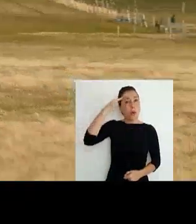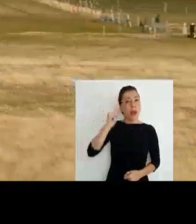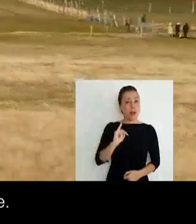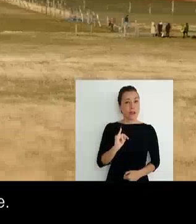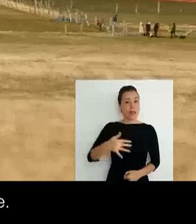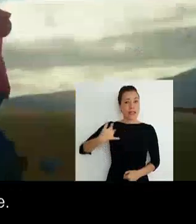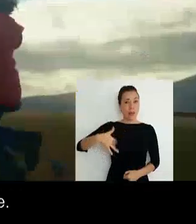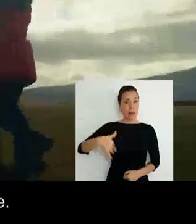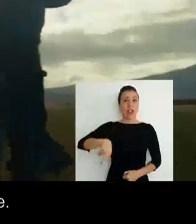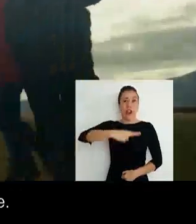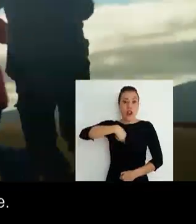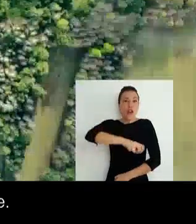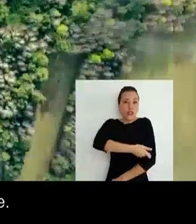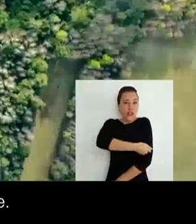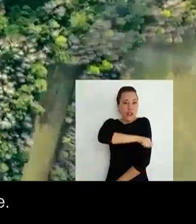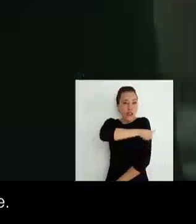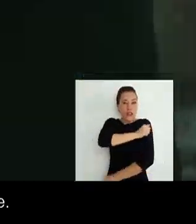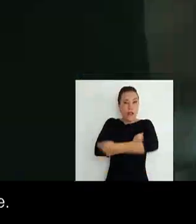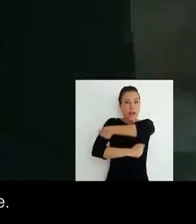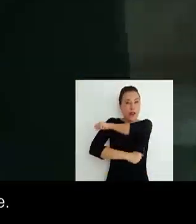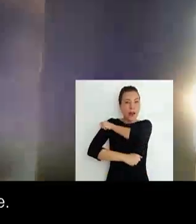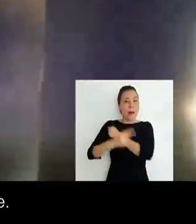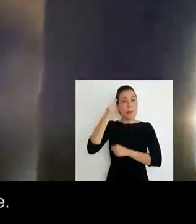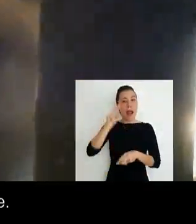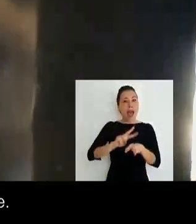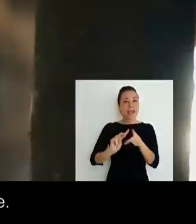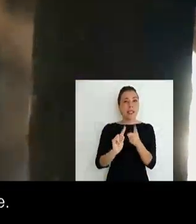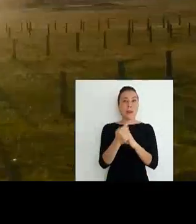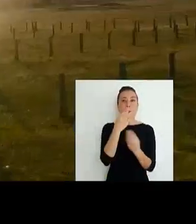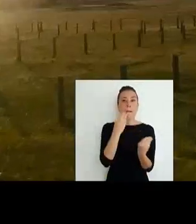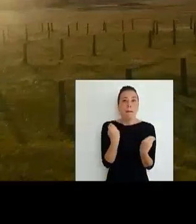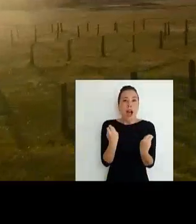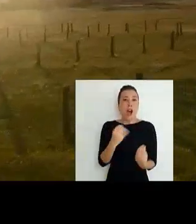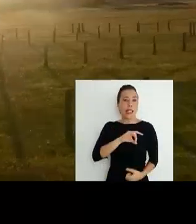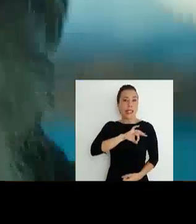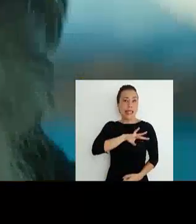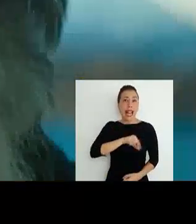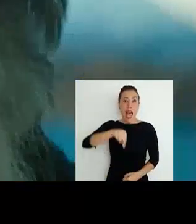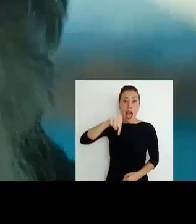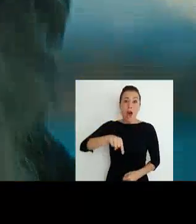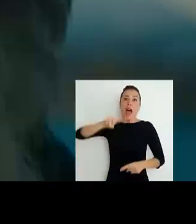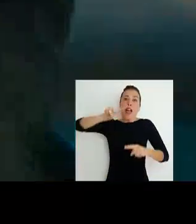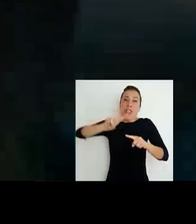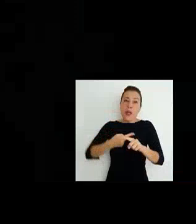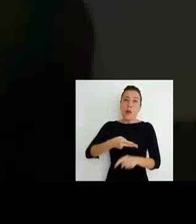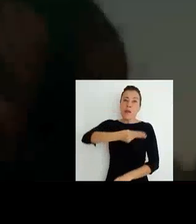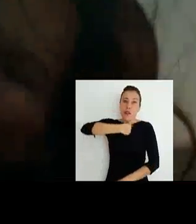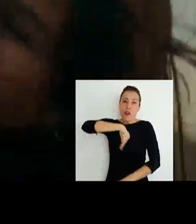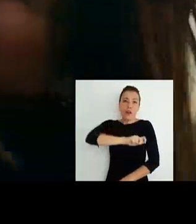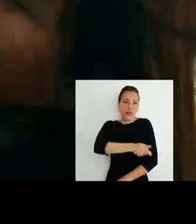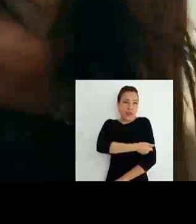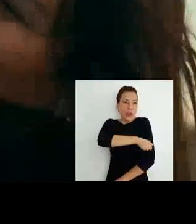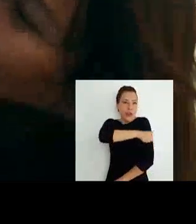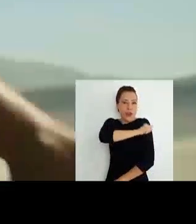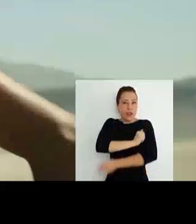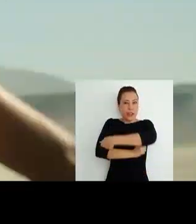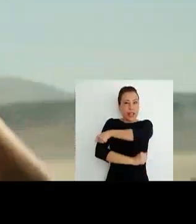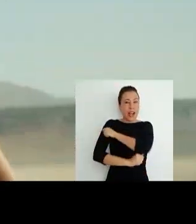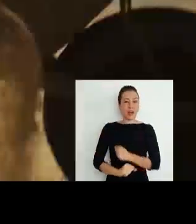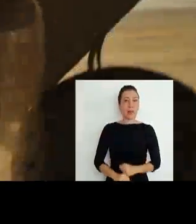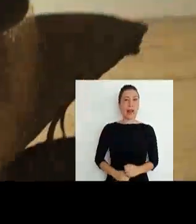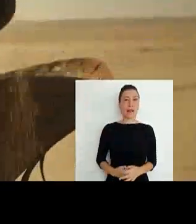la pena. Nos arremangamos para construir un mejor Chile. Hoy nos arremangamos nuevamente.